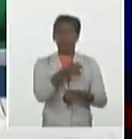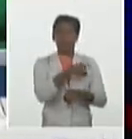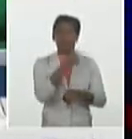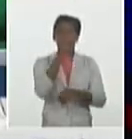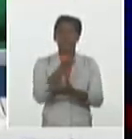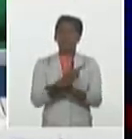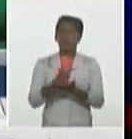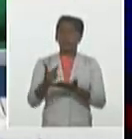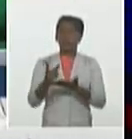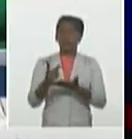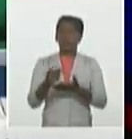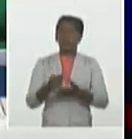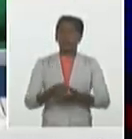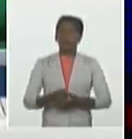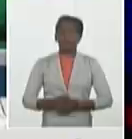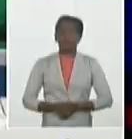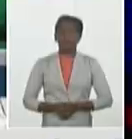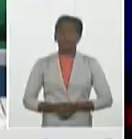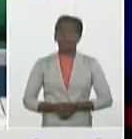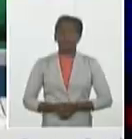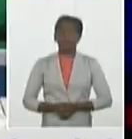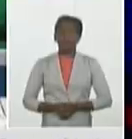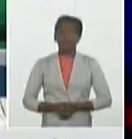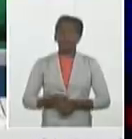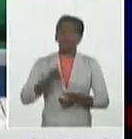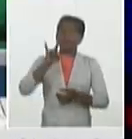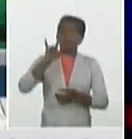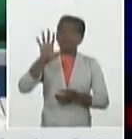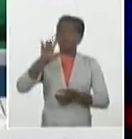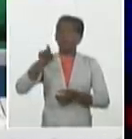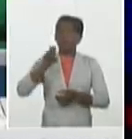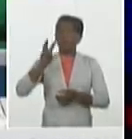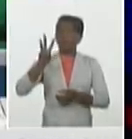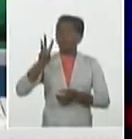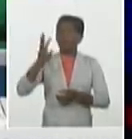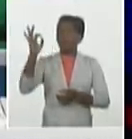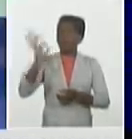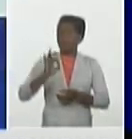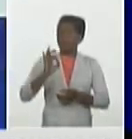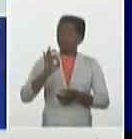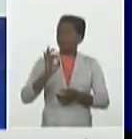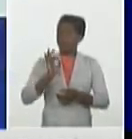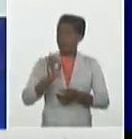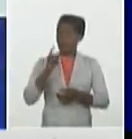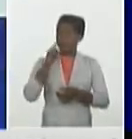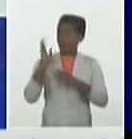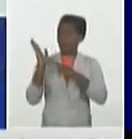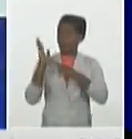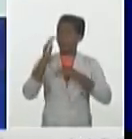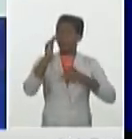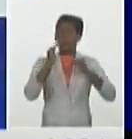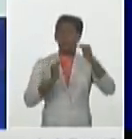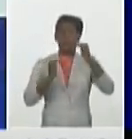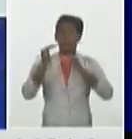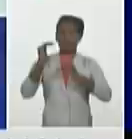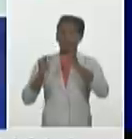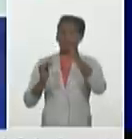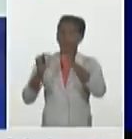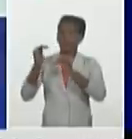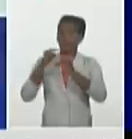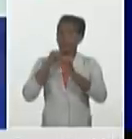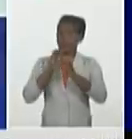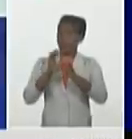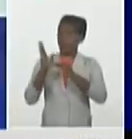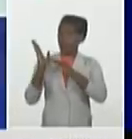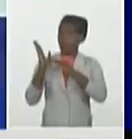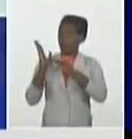el 95,3% como se podrá ver en el gráfico cuando se presente el 95